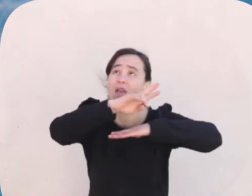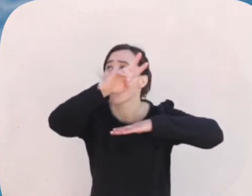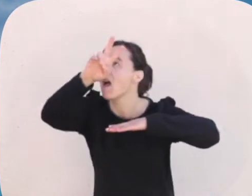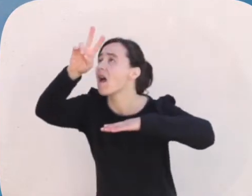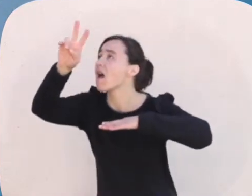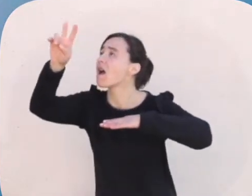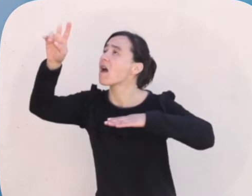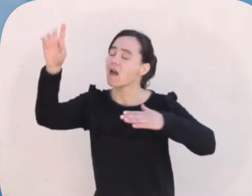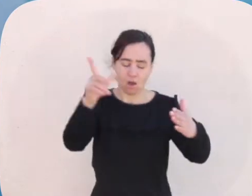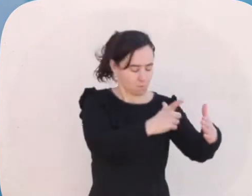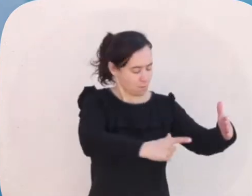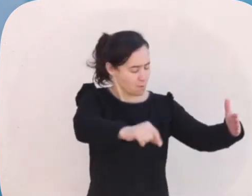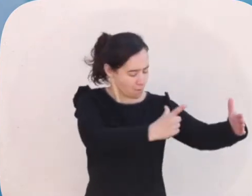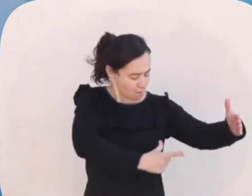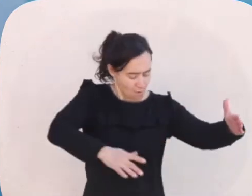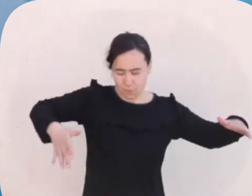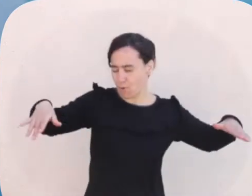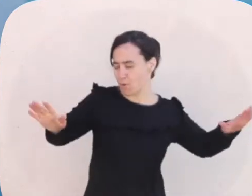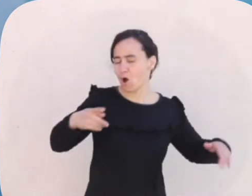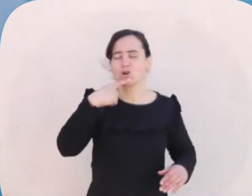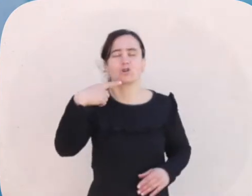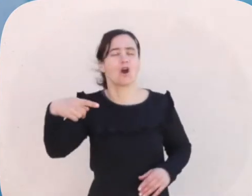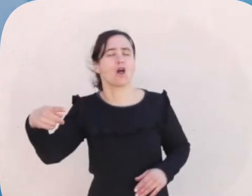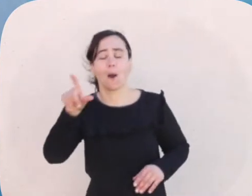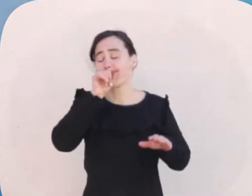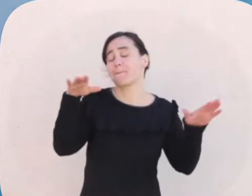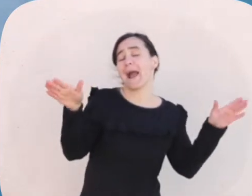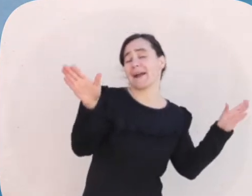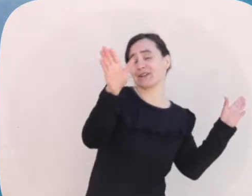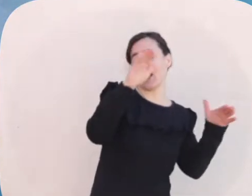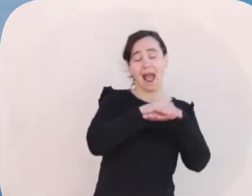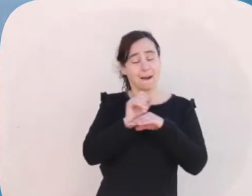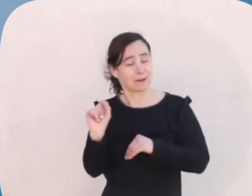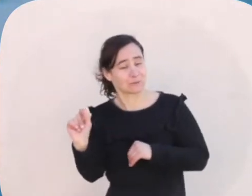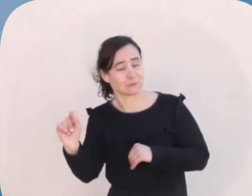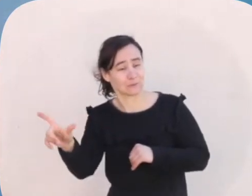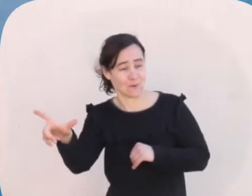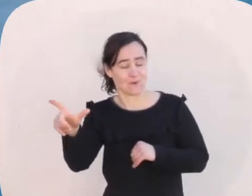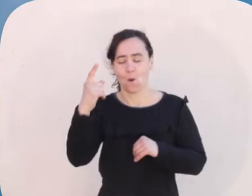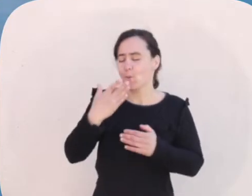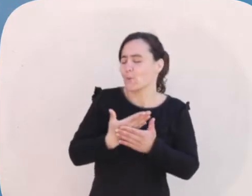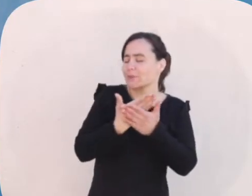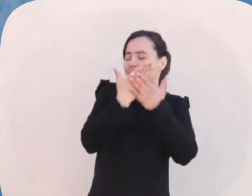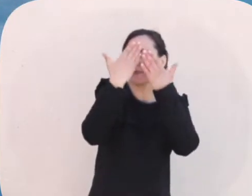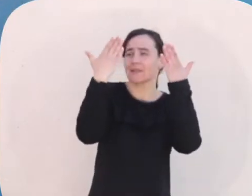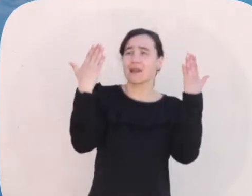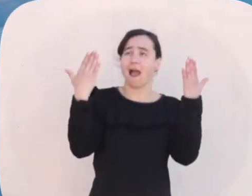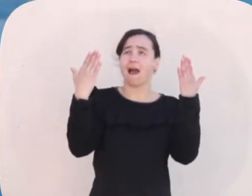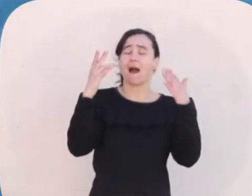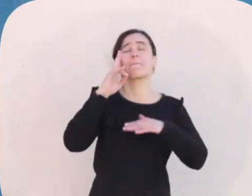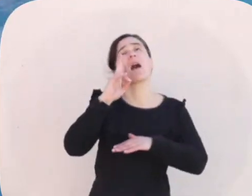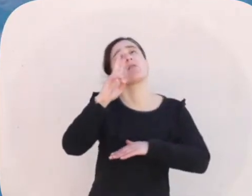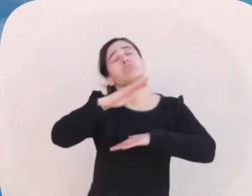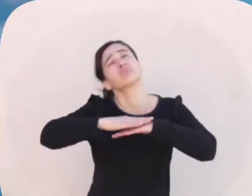Un día estaba mirando el cielo y pensó Me gustaría ser un pez,